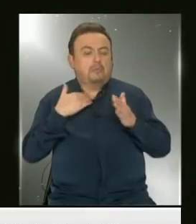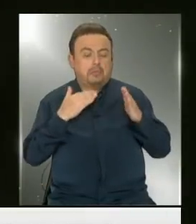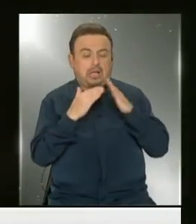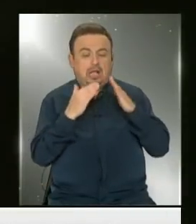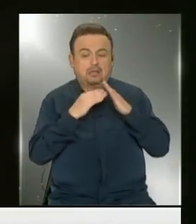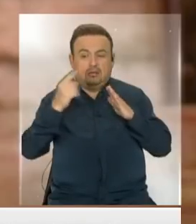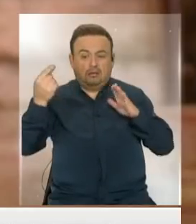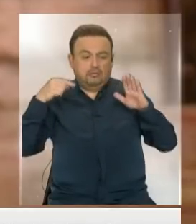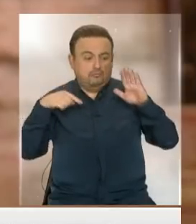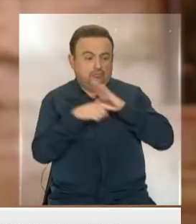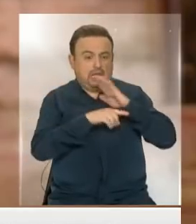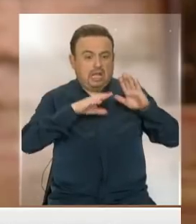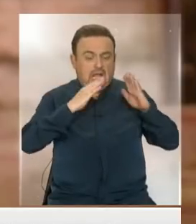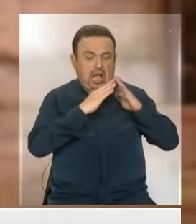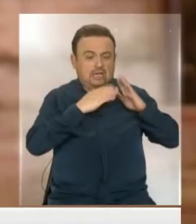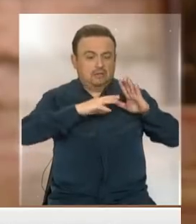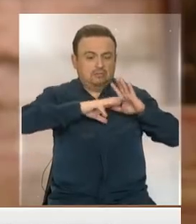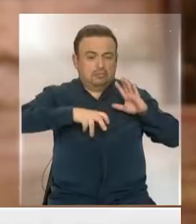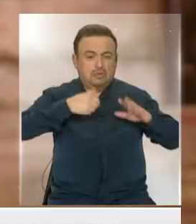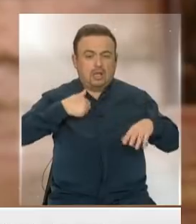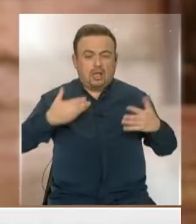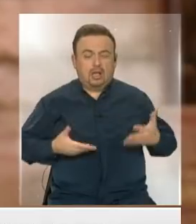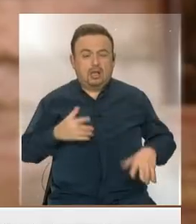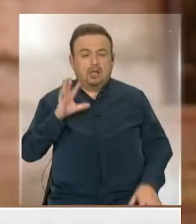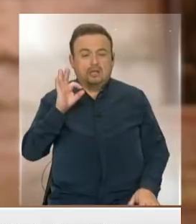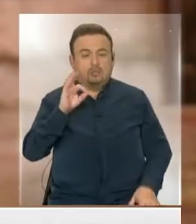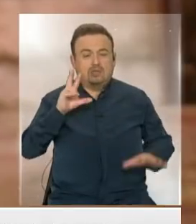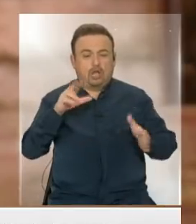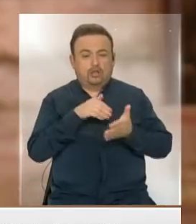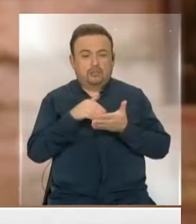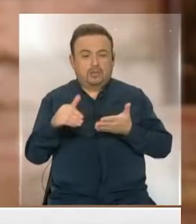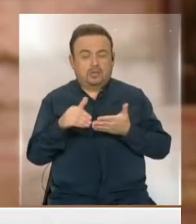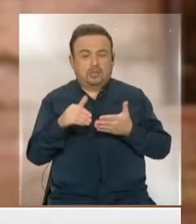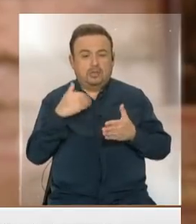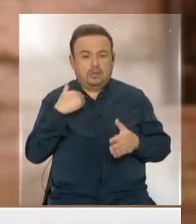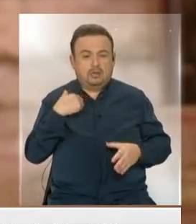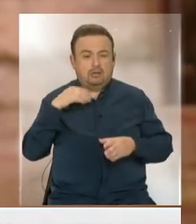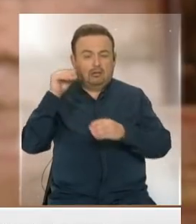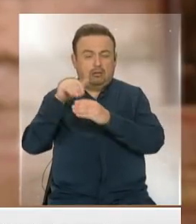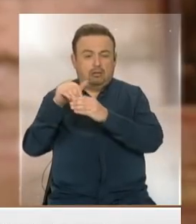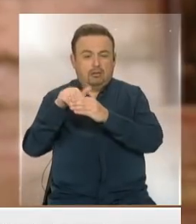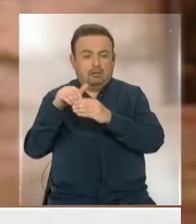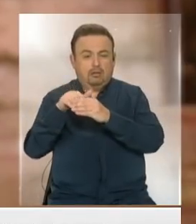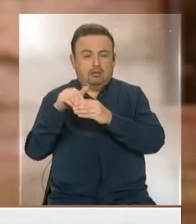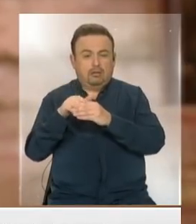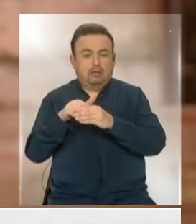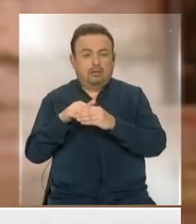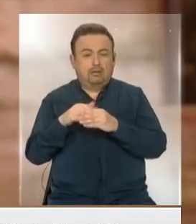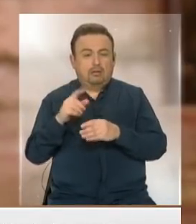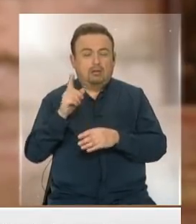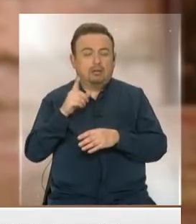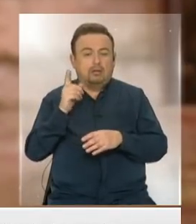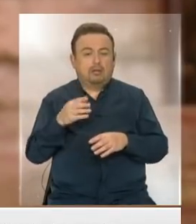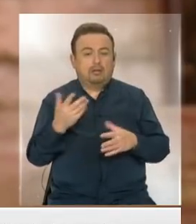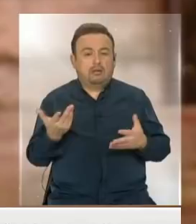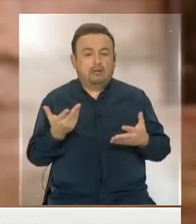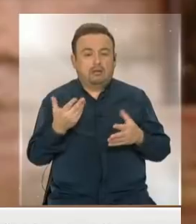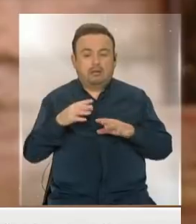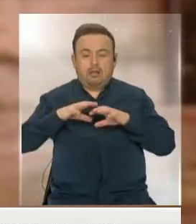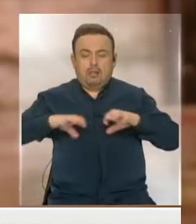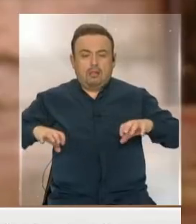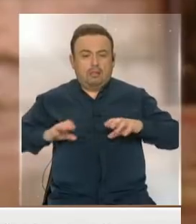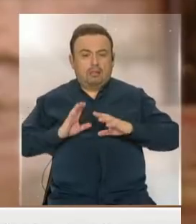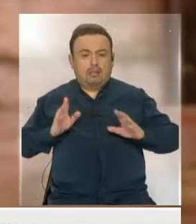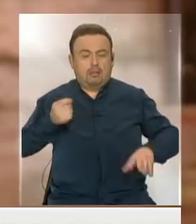lo que tengo. Hoy en día yo tengo 58 millones de pesos en mi cuenta de ahorro, fuera de los 68 que están aparte.